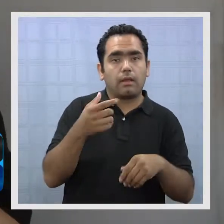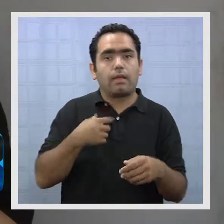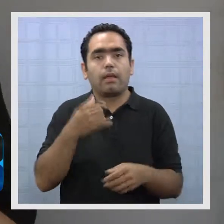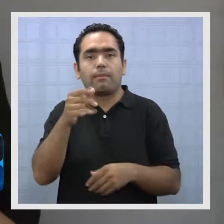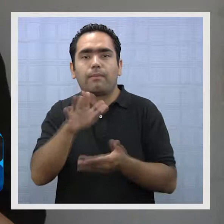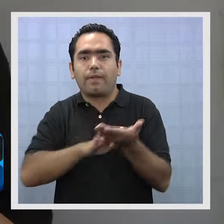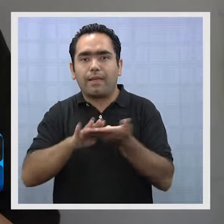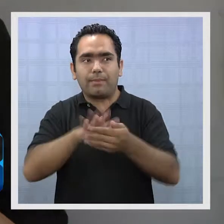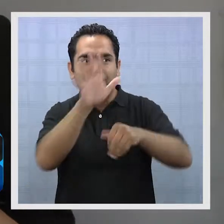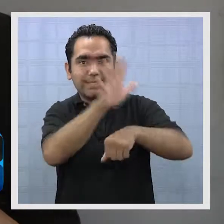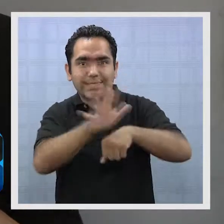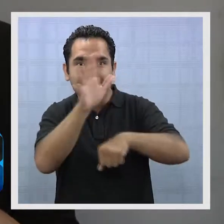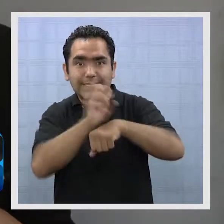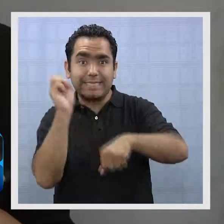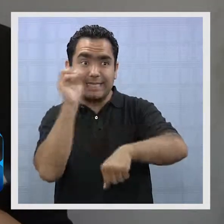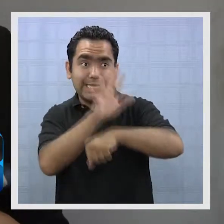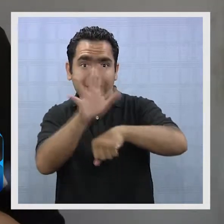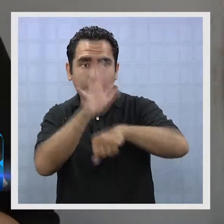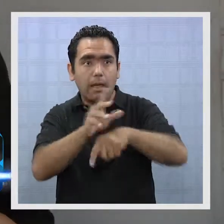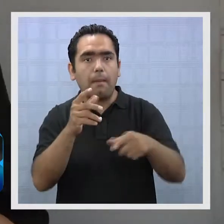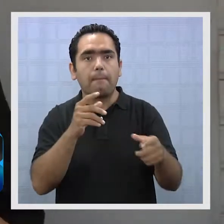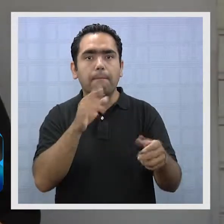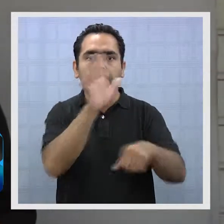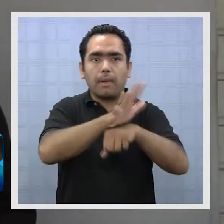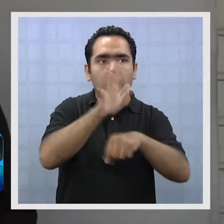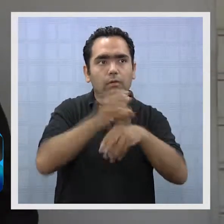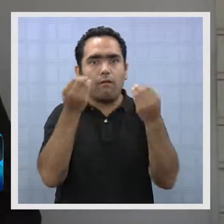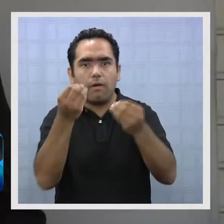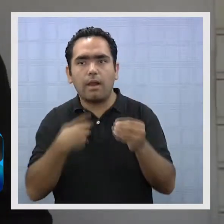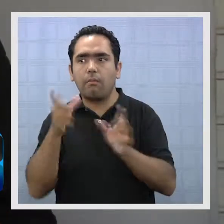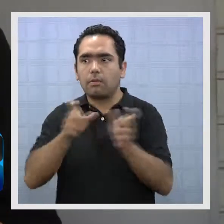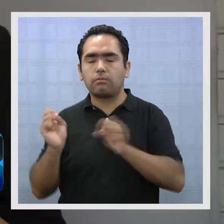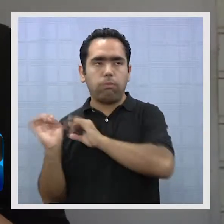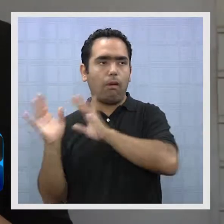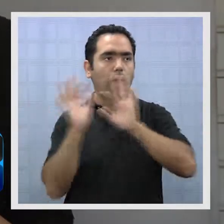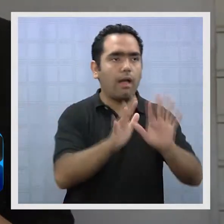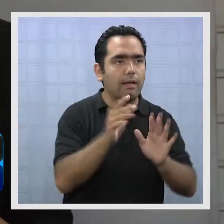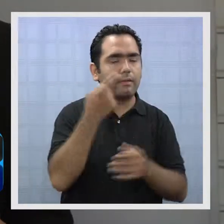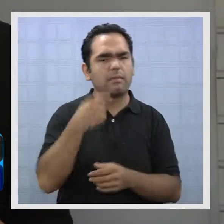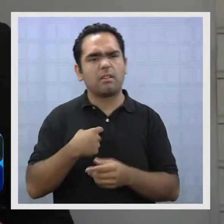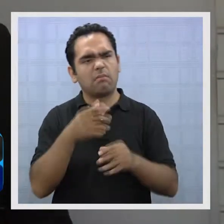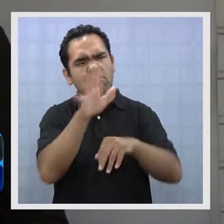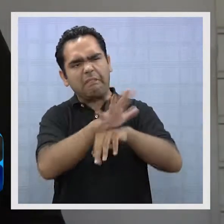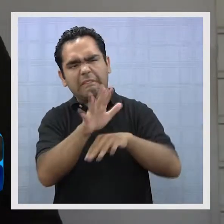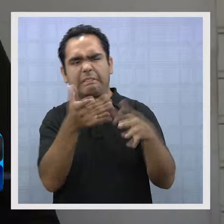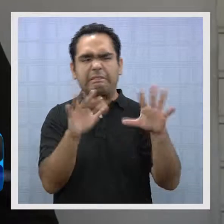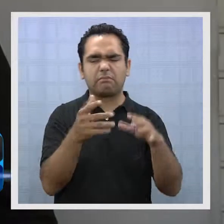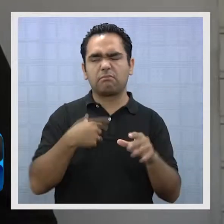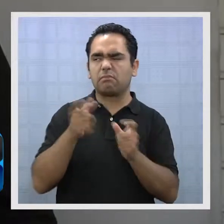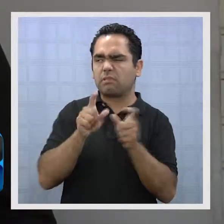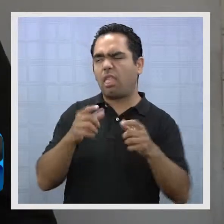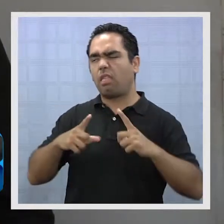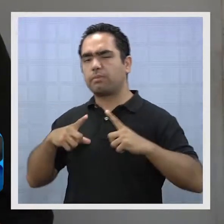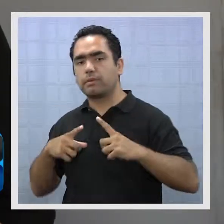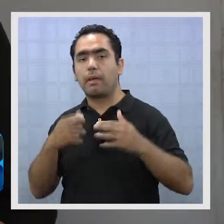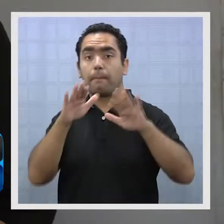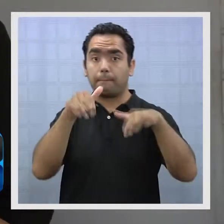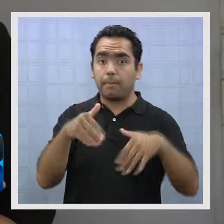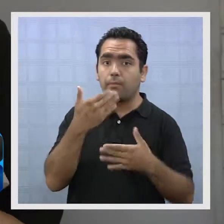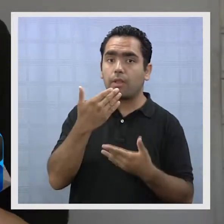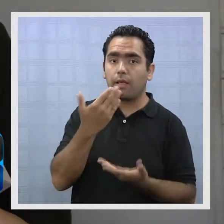va al cine, cuando la película no es tan buena la gente no va tanto al cine. De alguna manera el hecho de que,